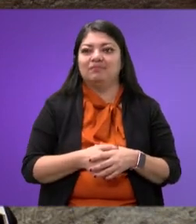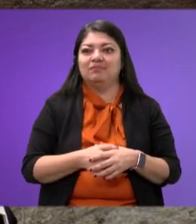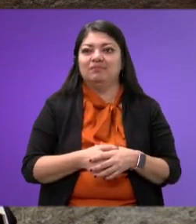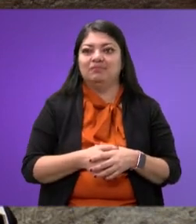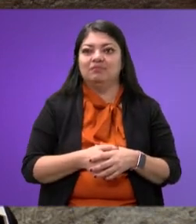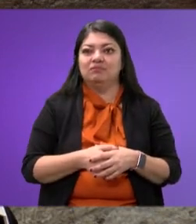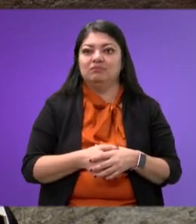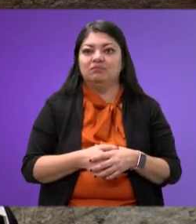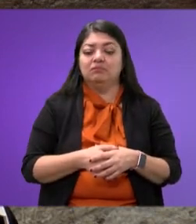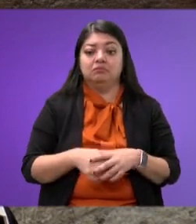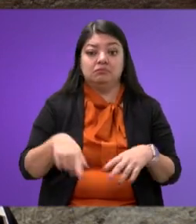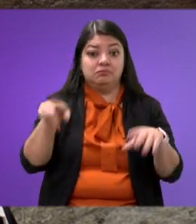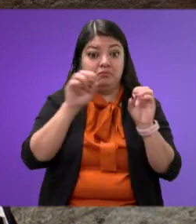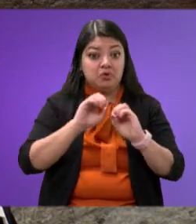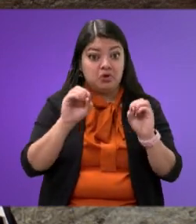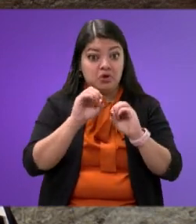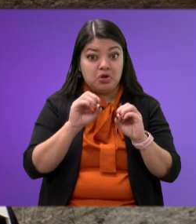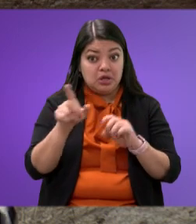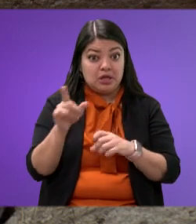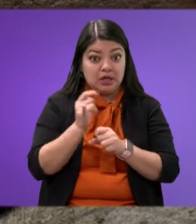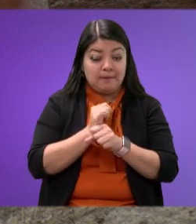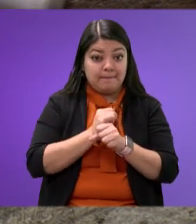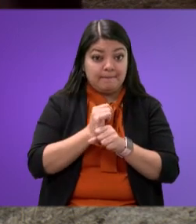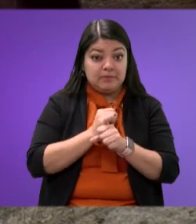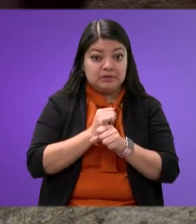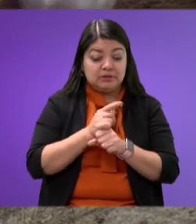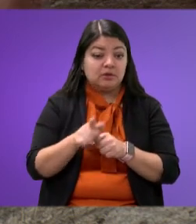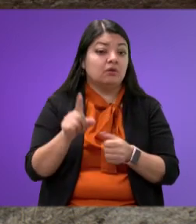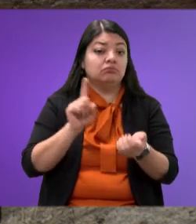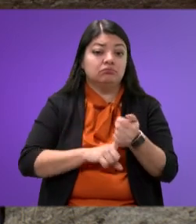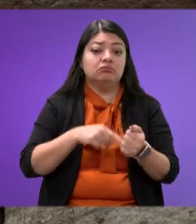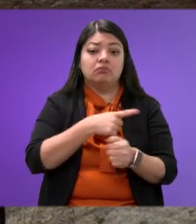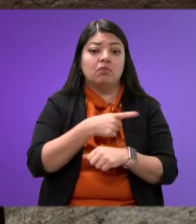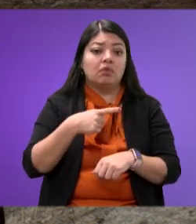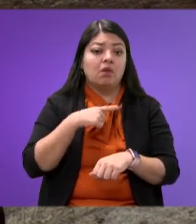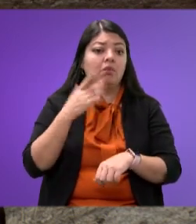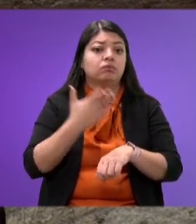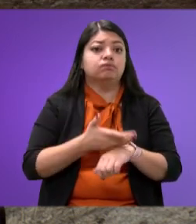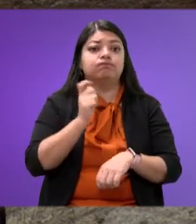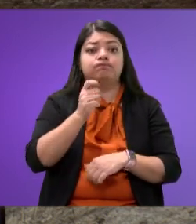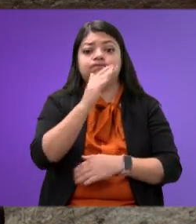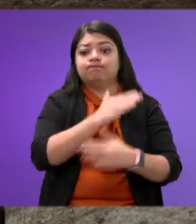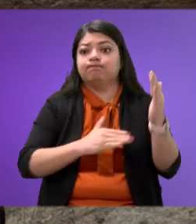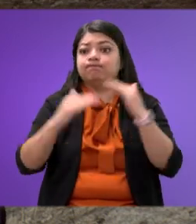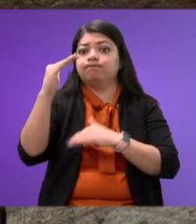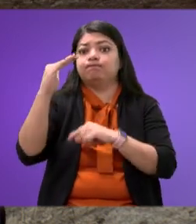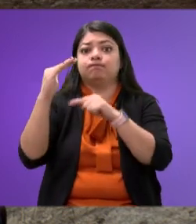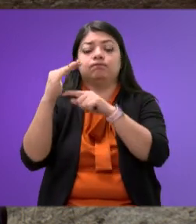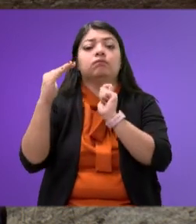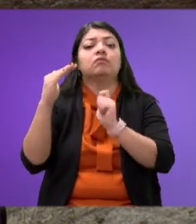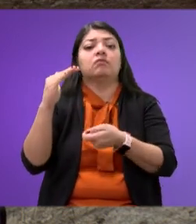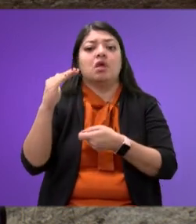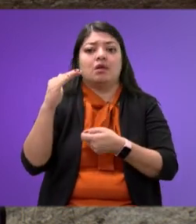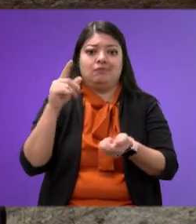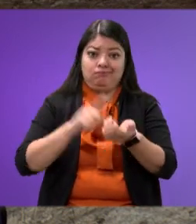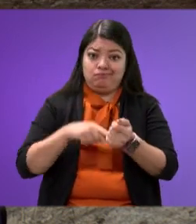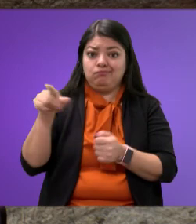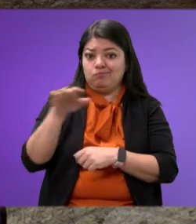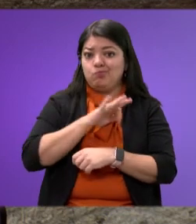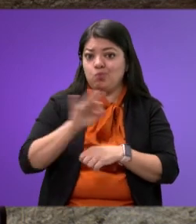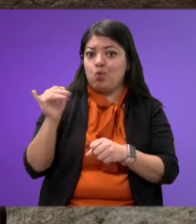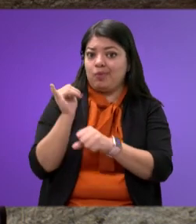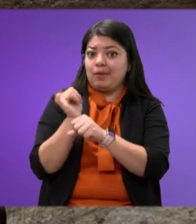quien no investigue ese delito está supeditado a su superior jerárquico que podría ser sujeto de investigación.